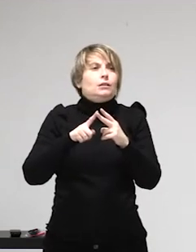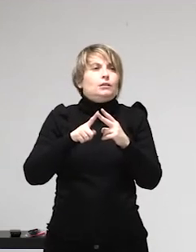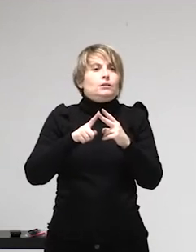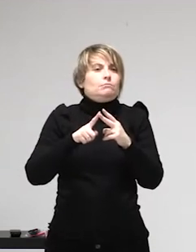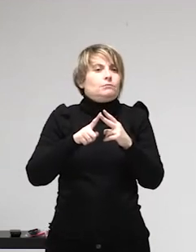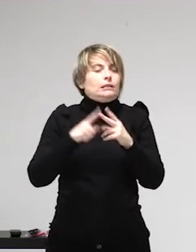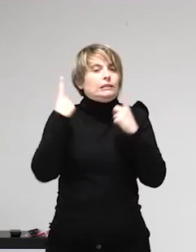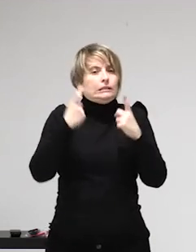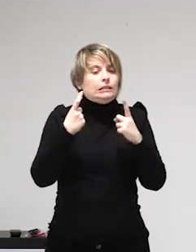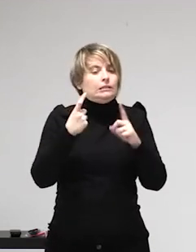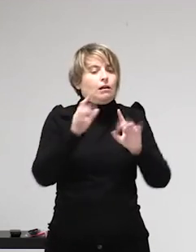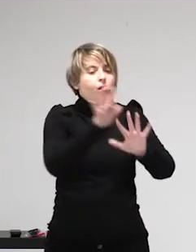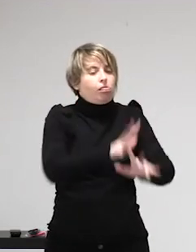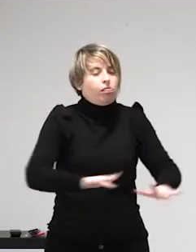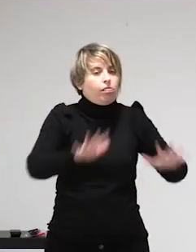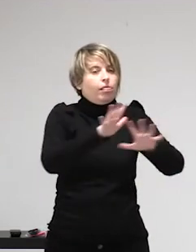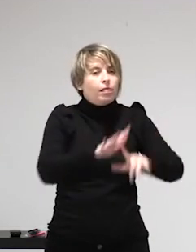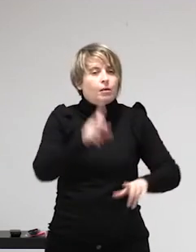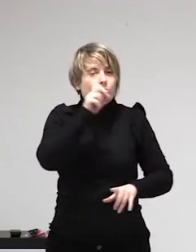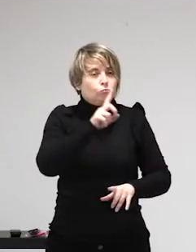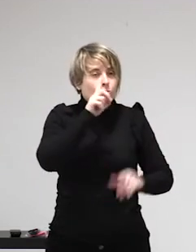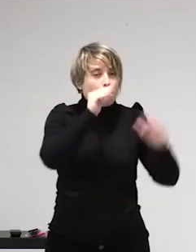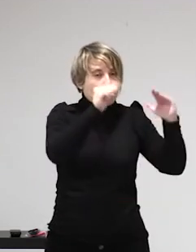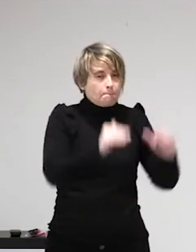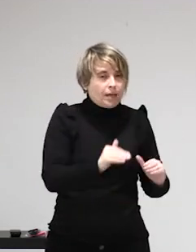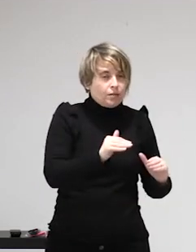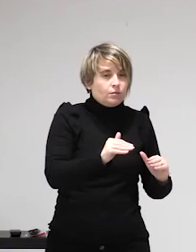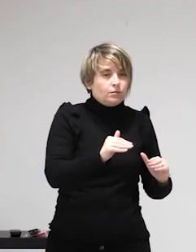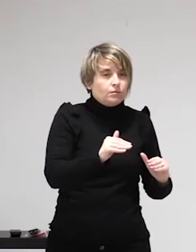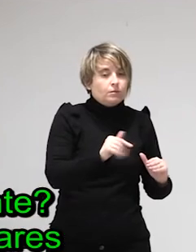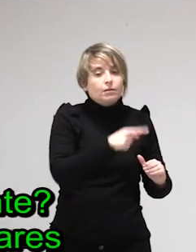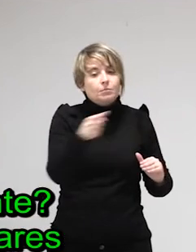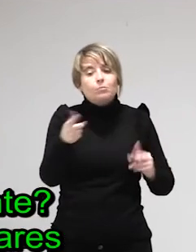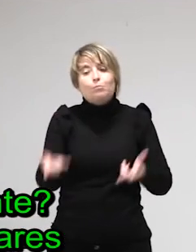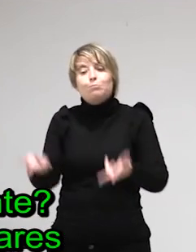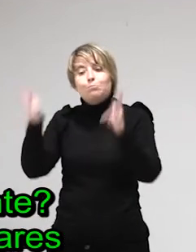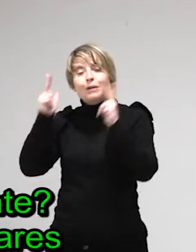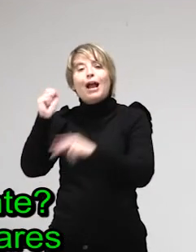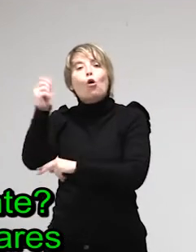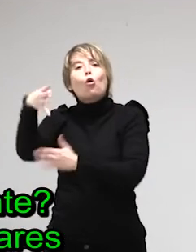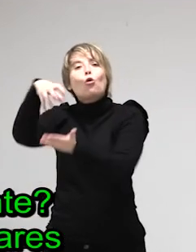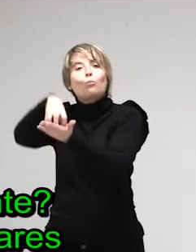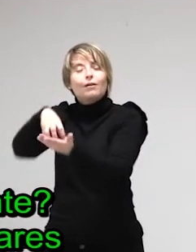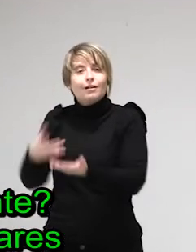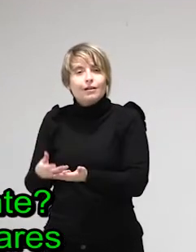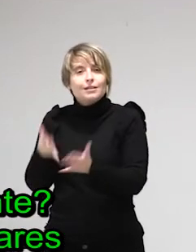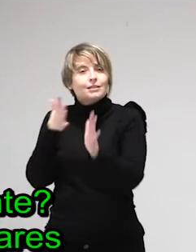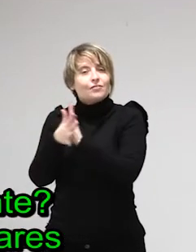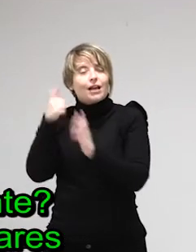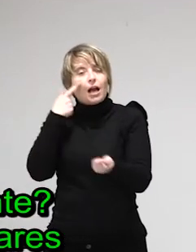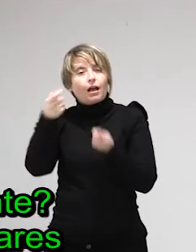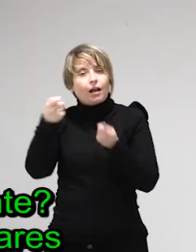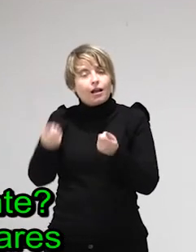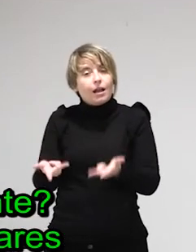la ley Mordaza no solo las castigallas también penaliza a los clientes ¿vale? Abolicionismo. ¿Qué pasa cuando se penaliza al cliente? Pues que las